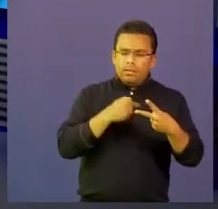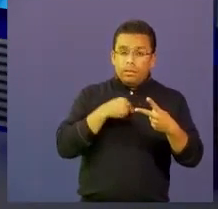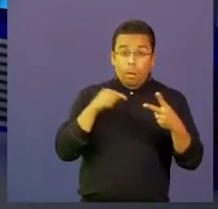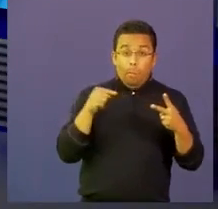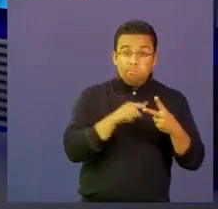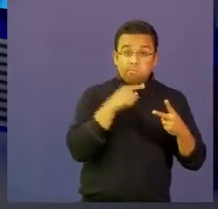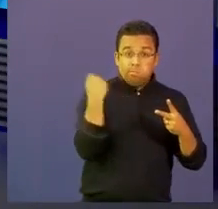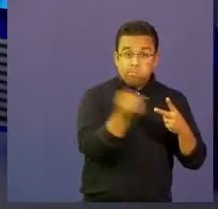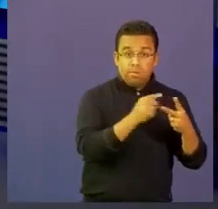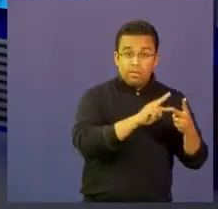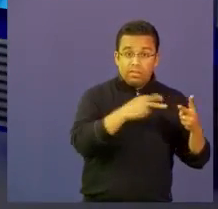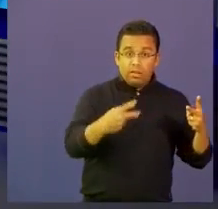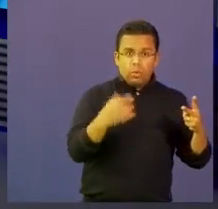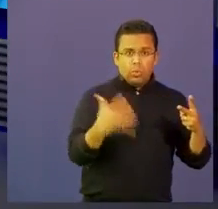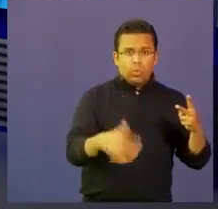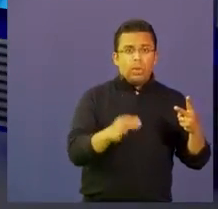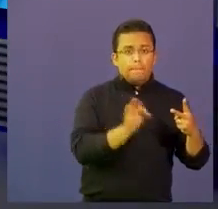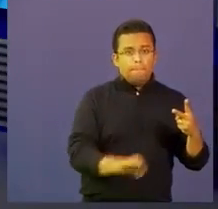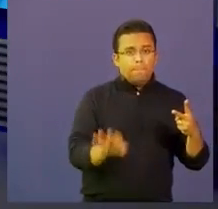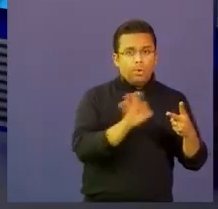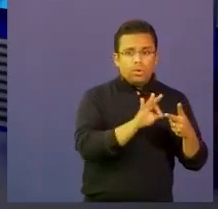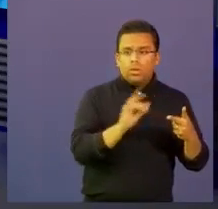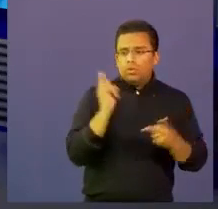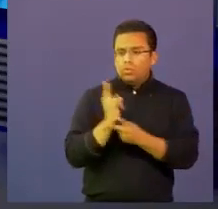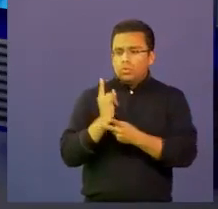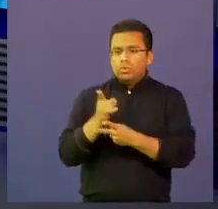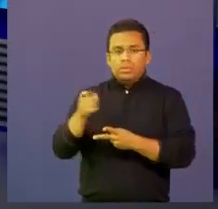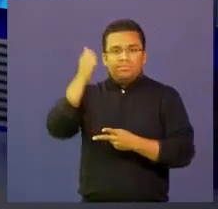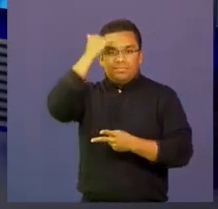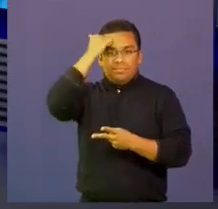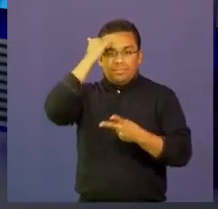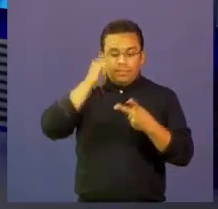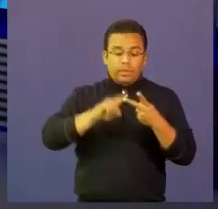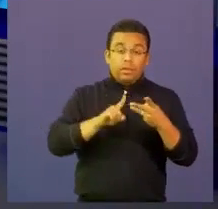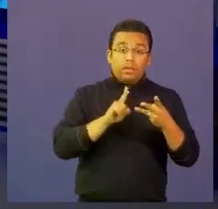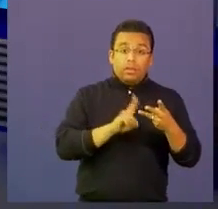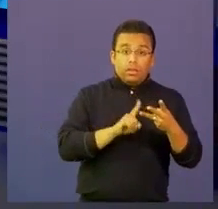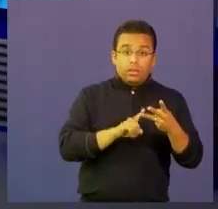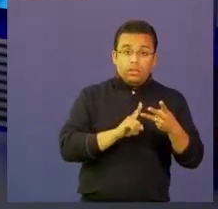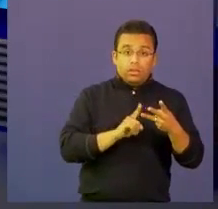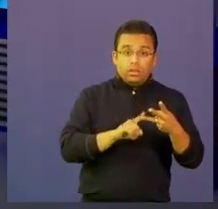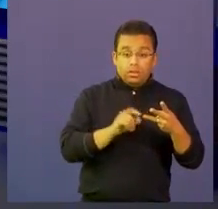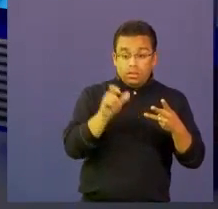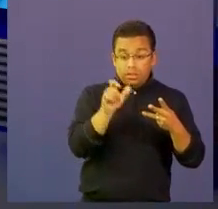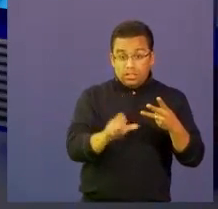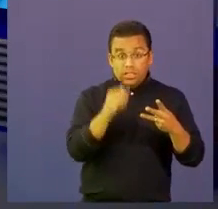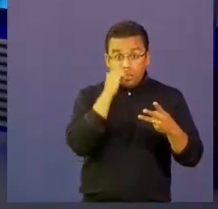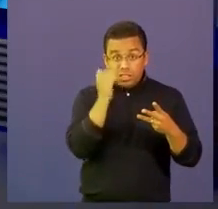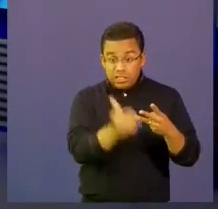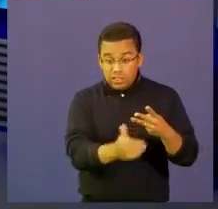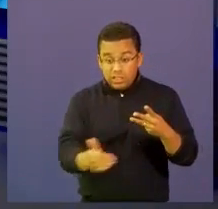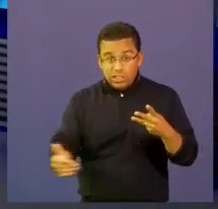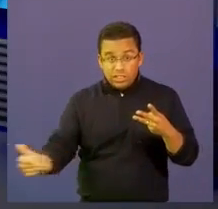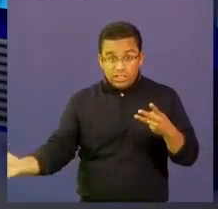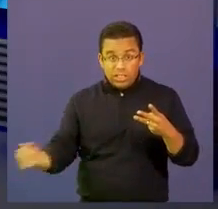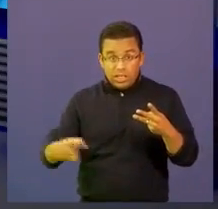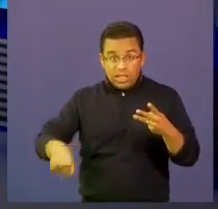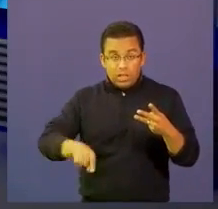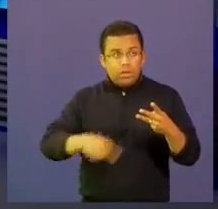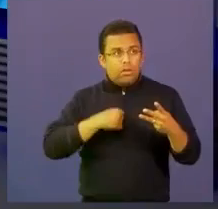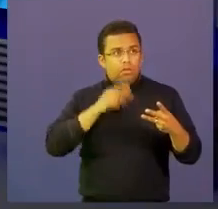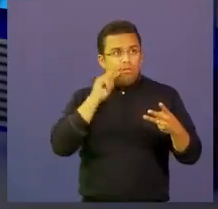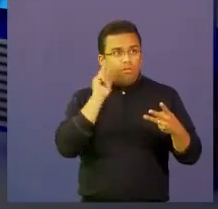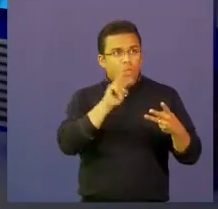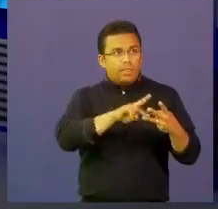tecnologías terminan siendo una herramienta para los docentes. Y tres, cómo hacemos que los niños realmente tengan en la tecnología una oportunidad para